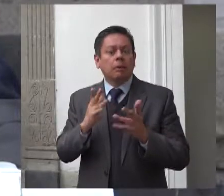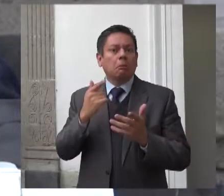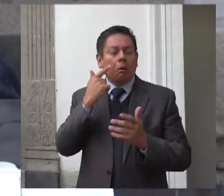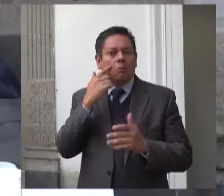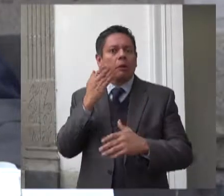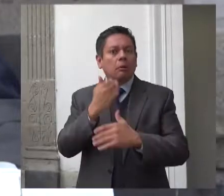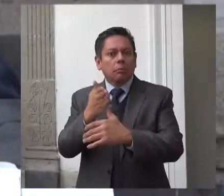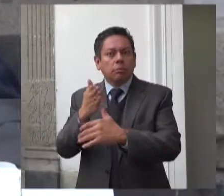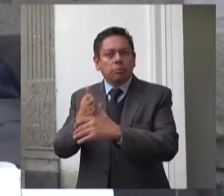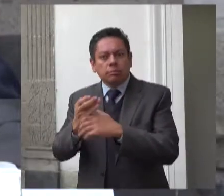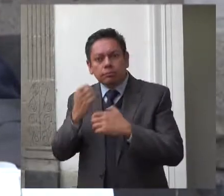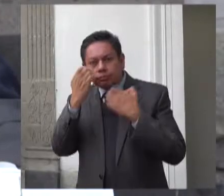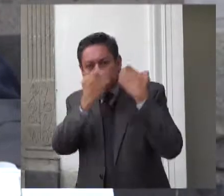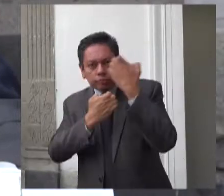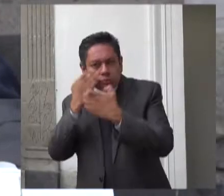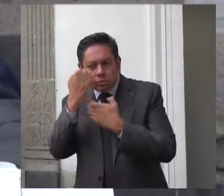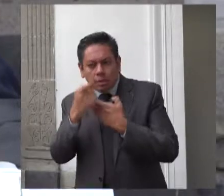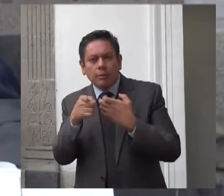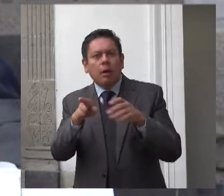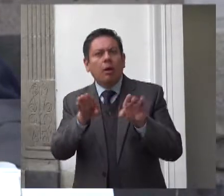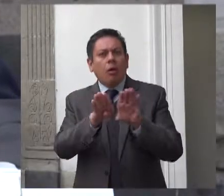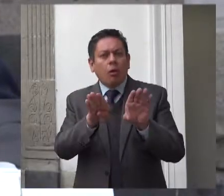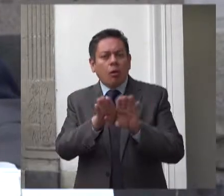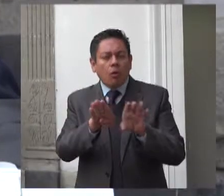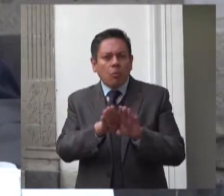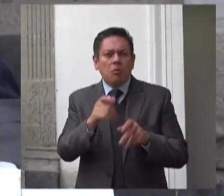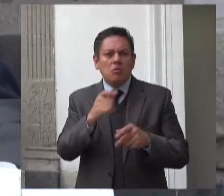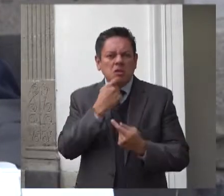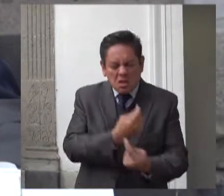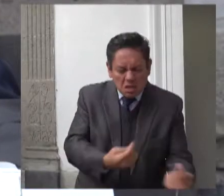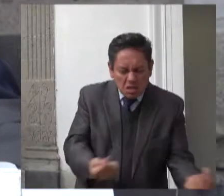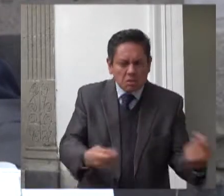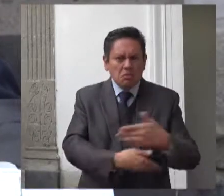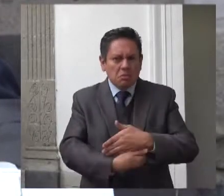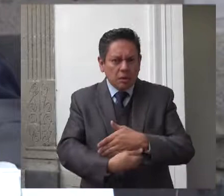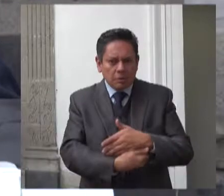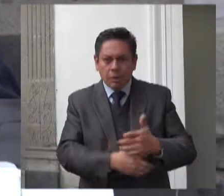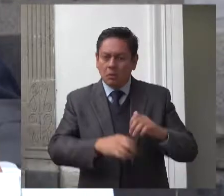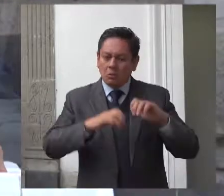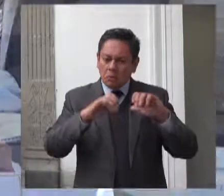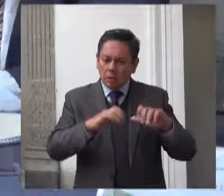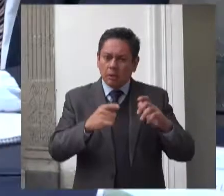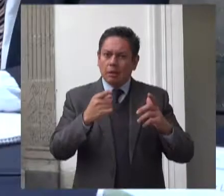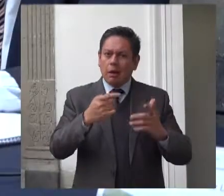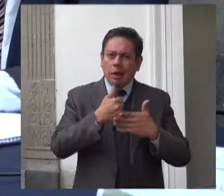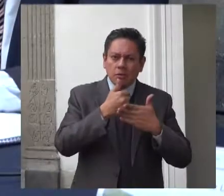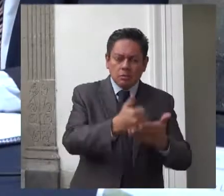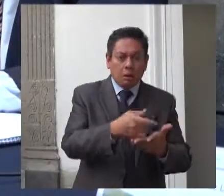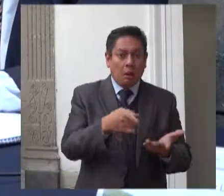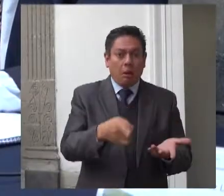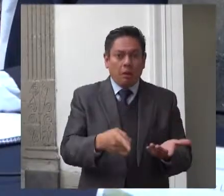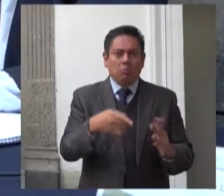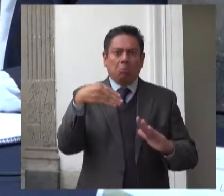para evitar cualquier daño o afectación a usuarios y beneficiarios